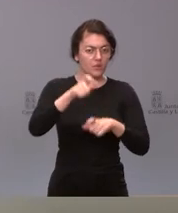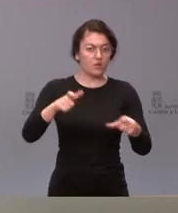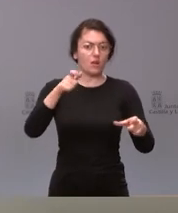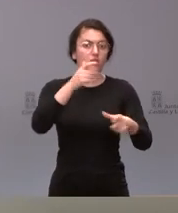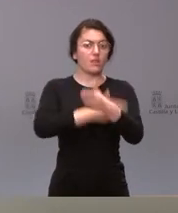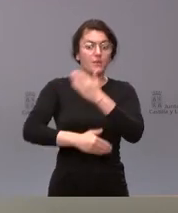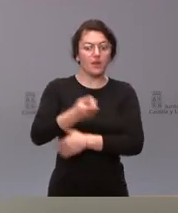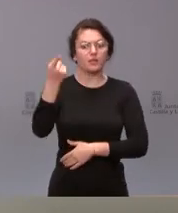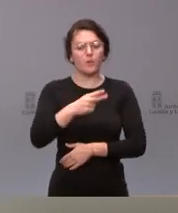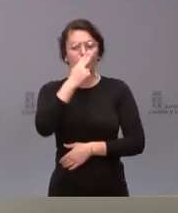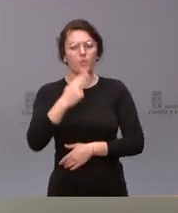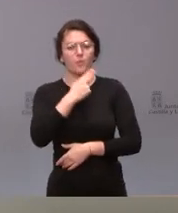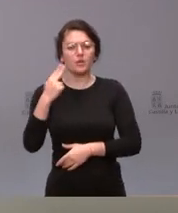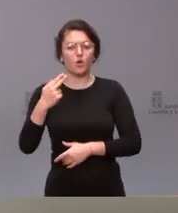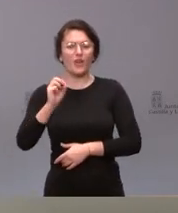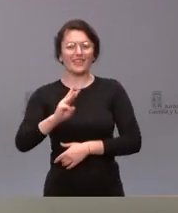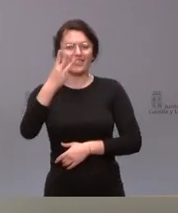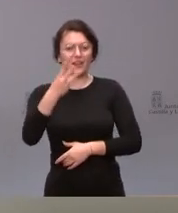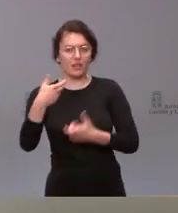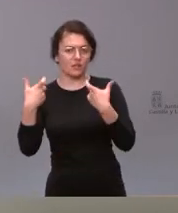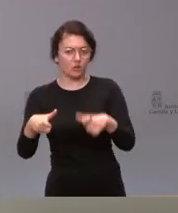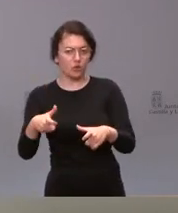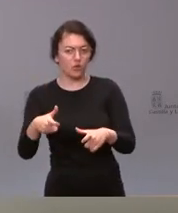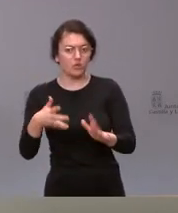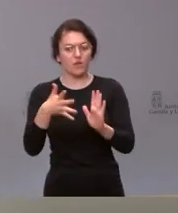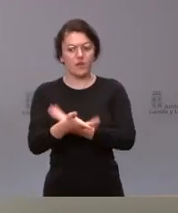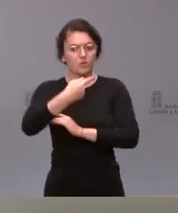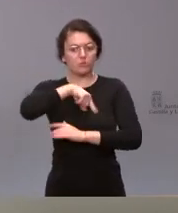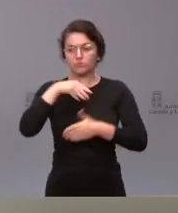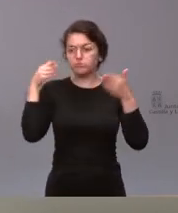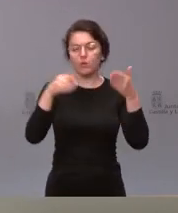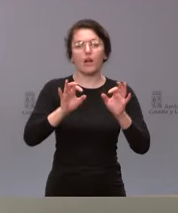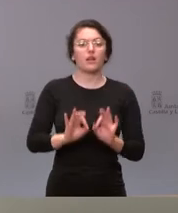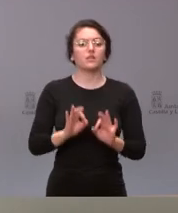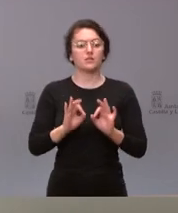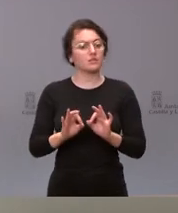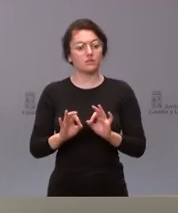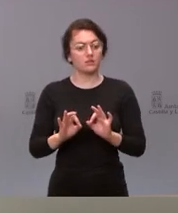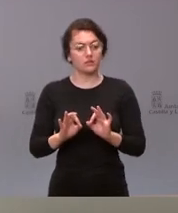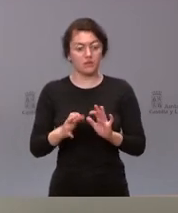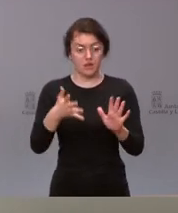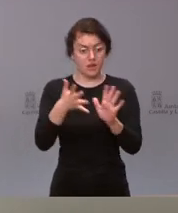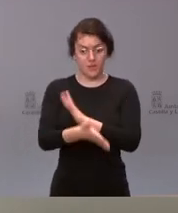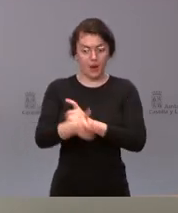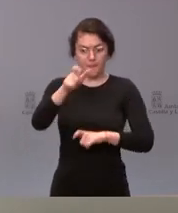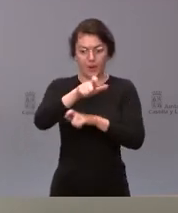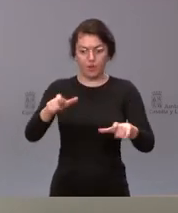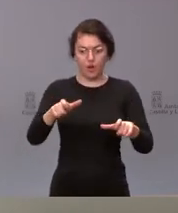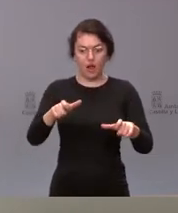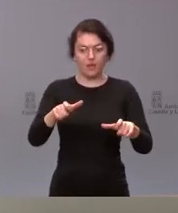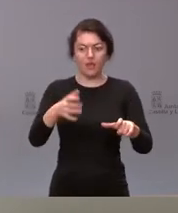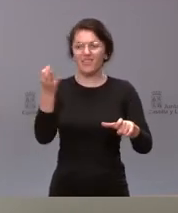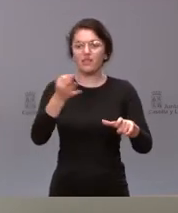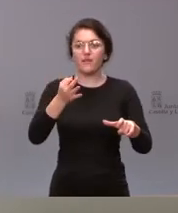y por tanto esa es la tarea en la que queremos incidir y eso es lo que en definitiva queremos que los ciudadanos nos puedan valorar sobre